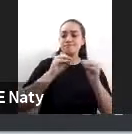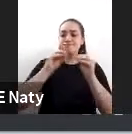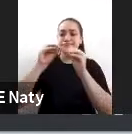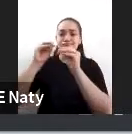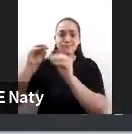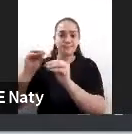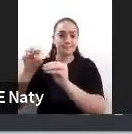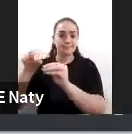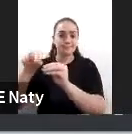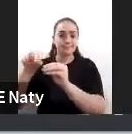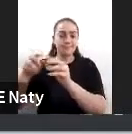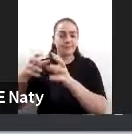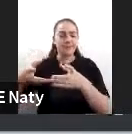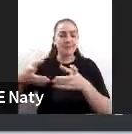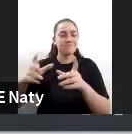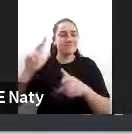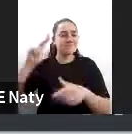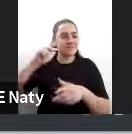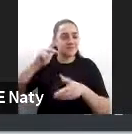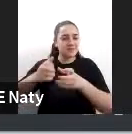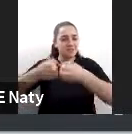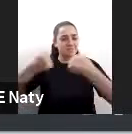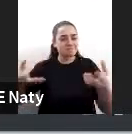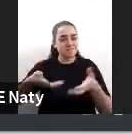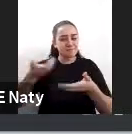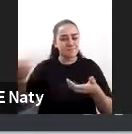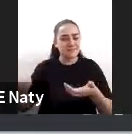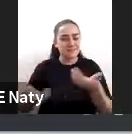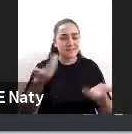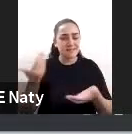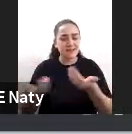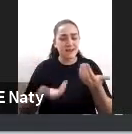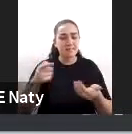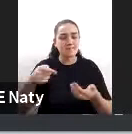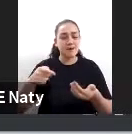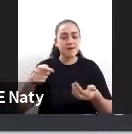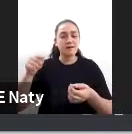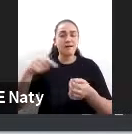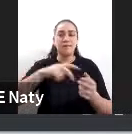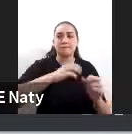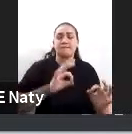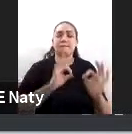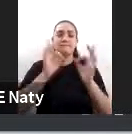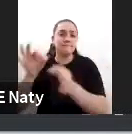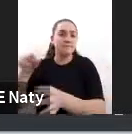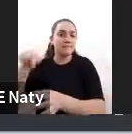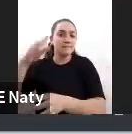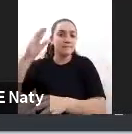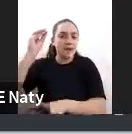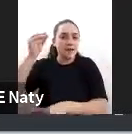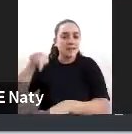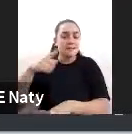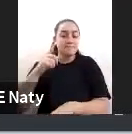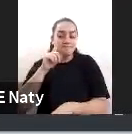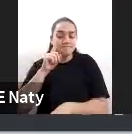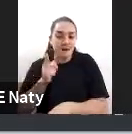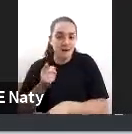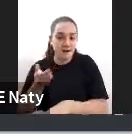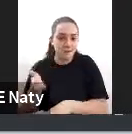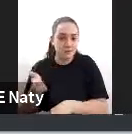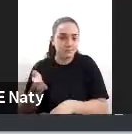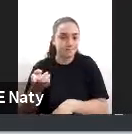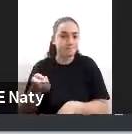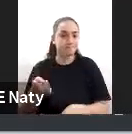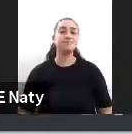desarmarlo y volverlo a ensamblar en Brasil y trasladarlo y todo eso implicaba un riesgo entonces ahí